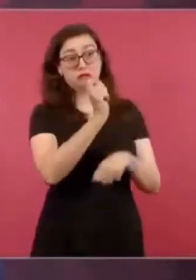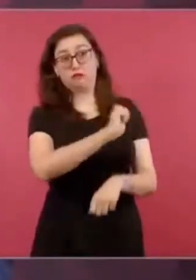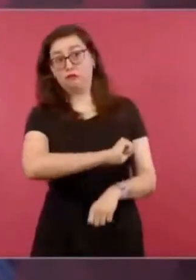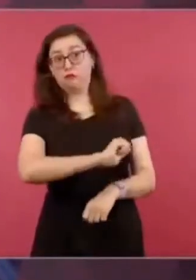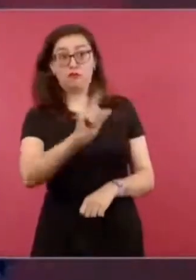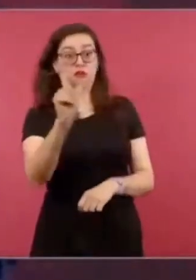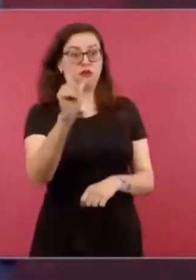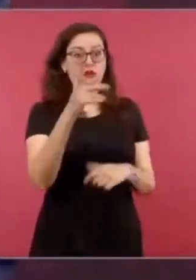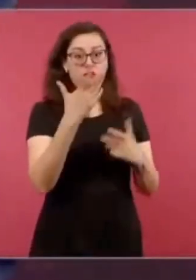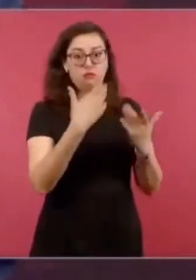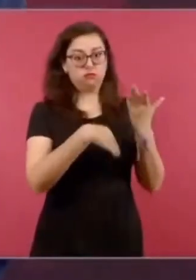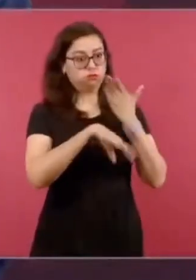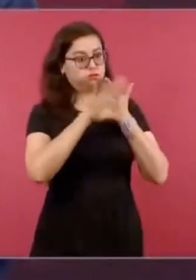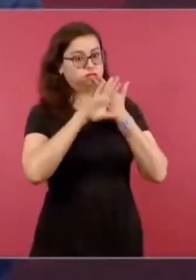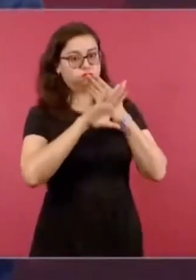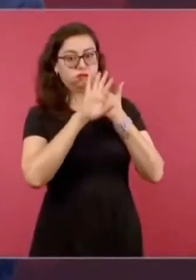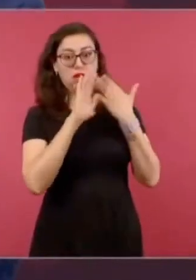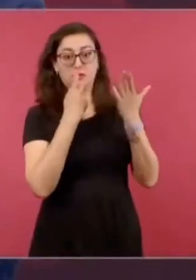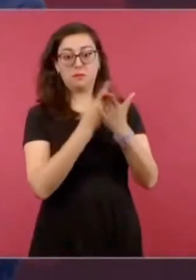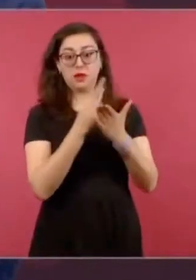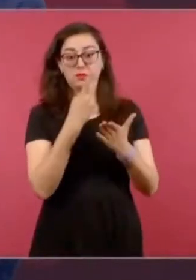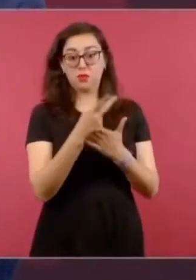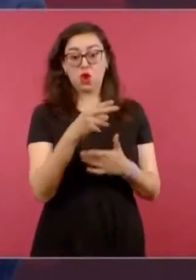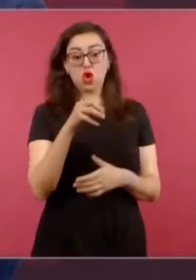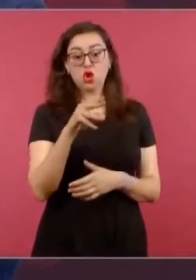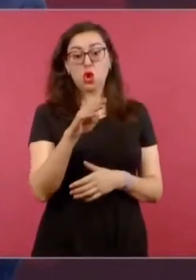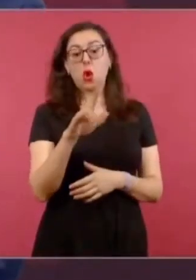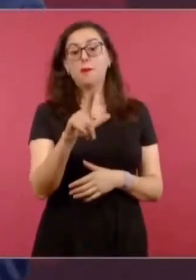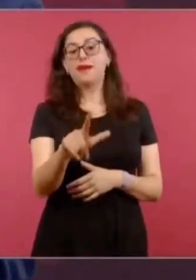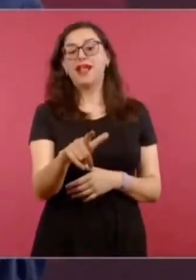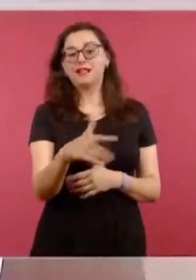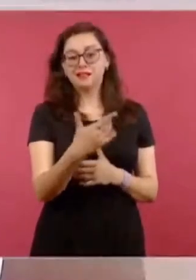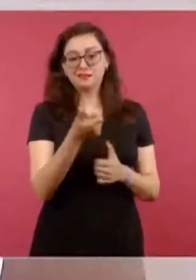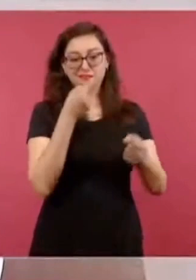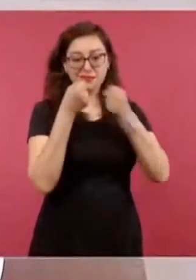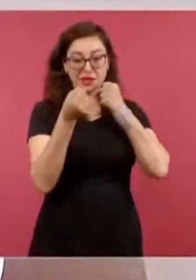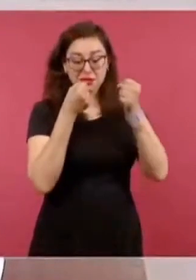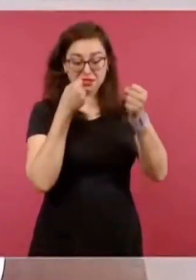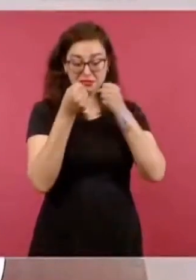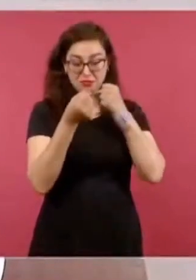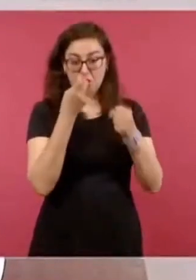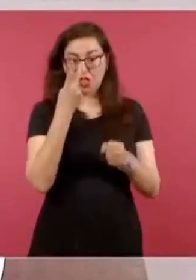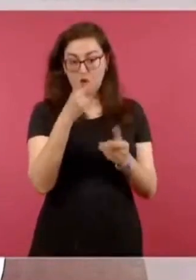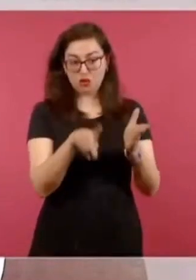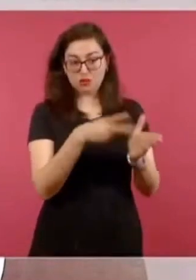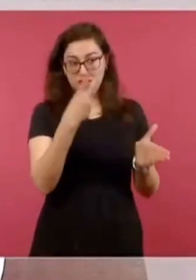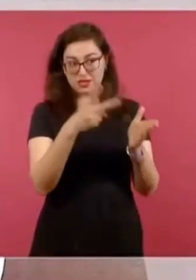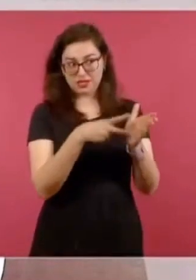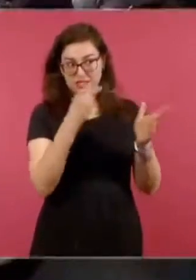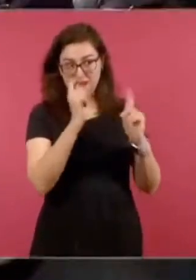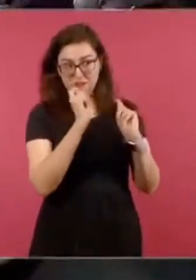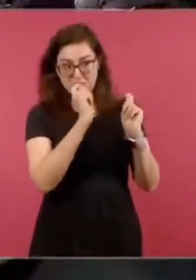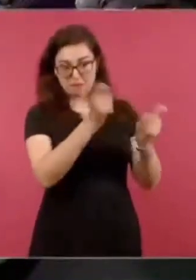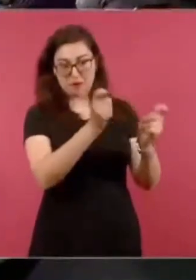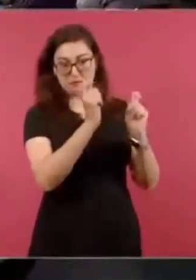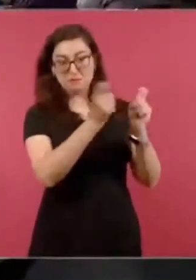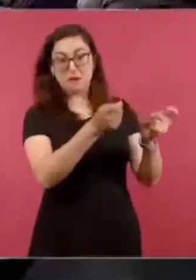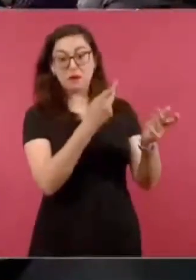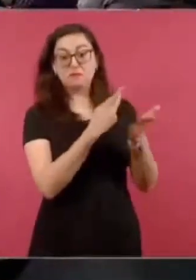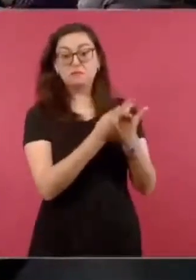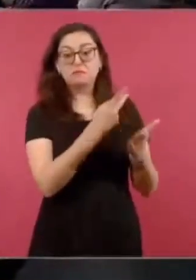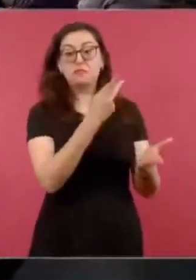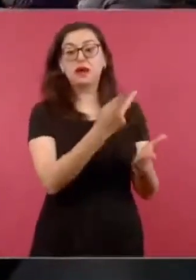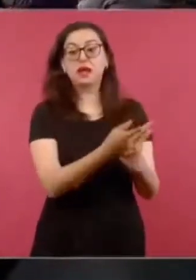El premio Nobel del periodismo dos veces premiado,